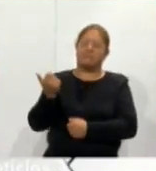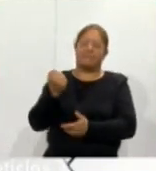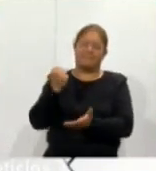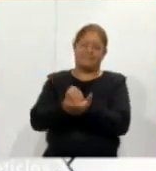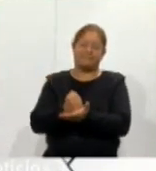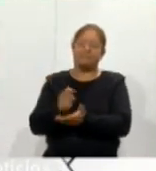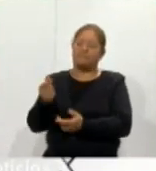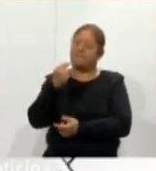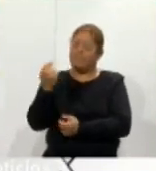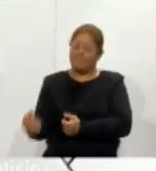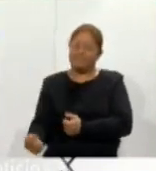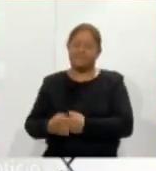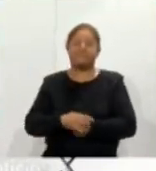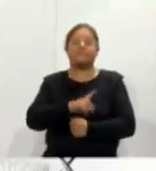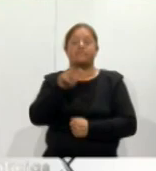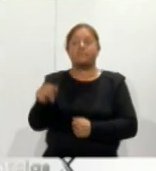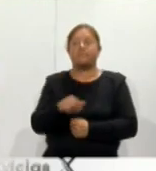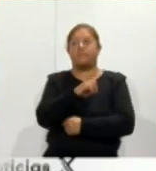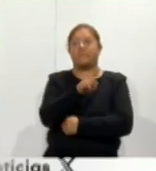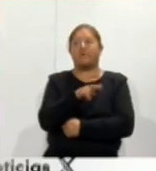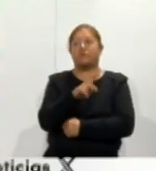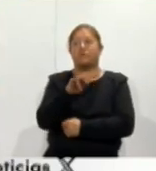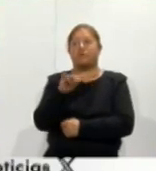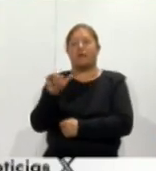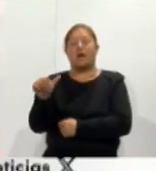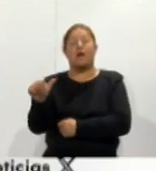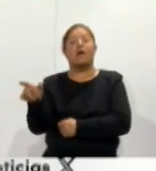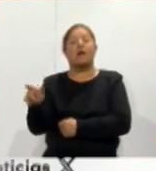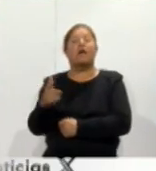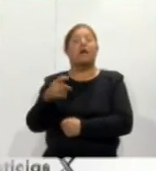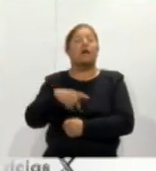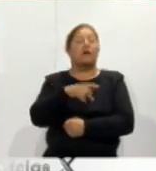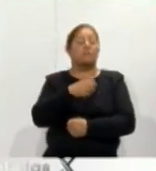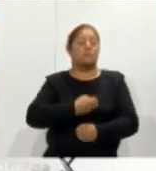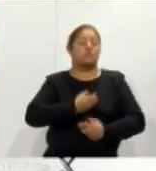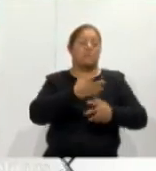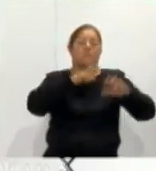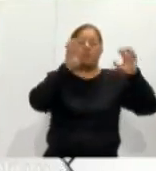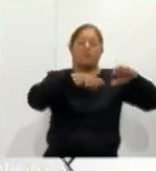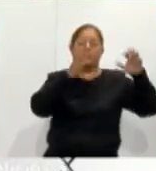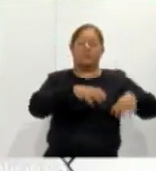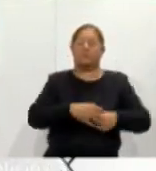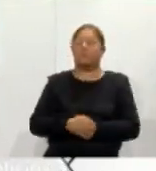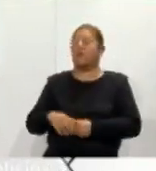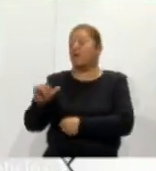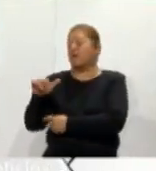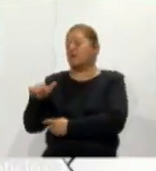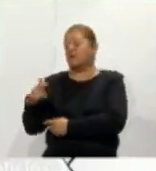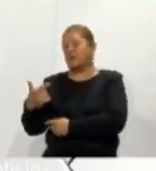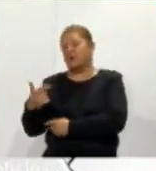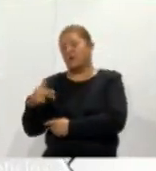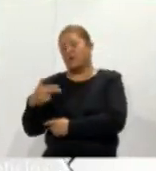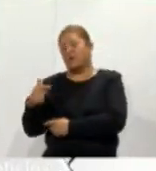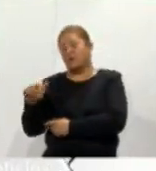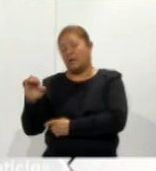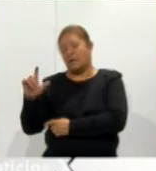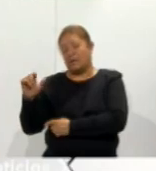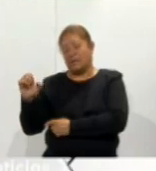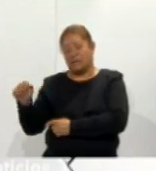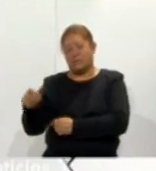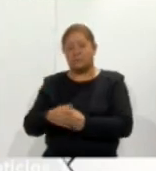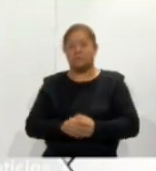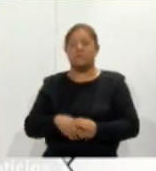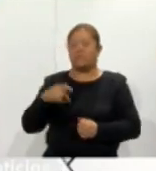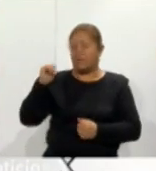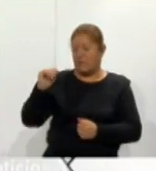Seguida de la periodista Surya Escamilla con el poema Aguacero de Alicia Mares y Ángeles Nechahualcoyot con Hiladoras, obra de su